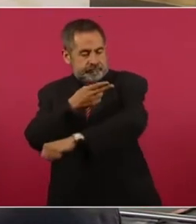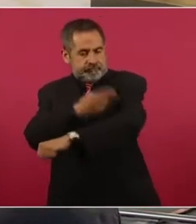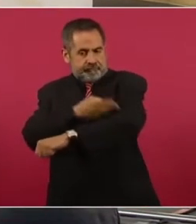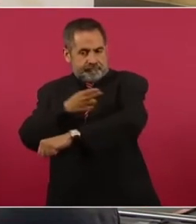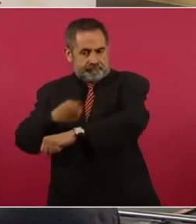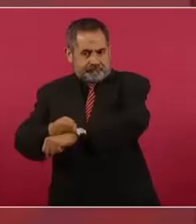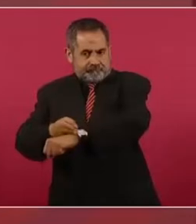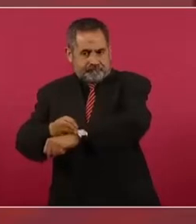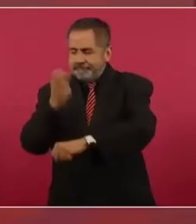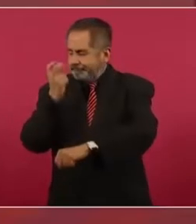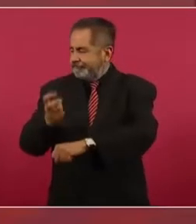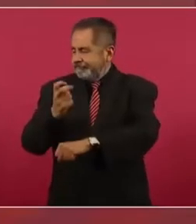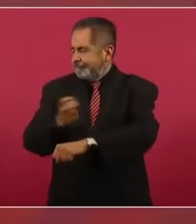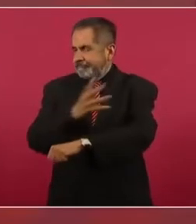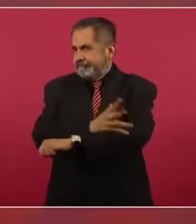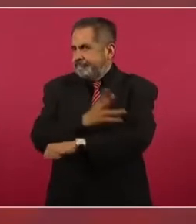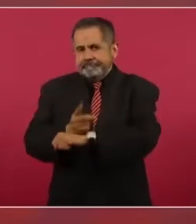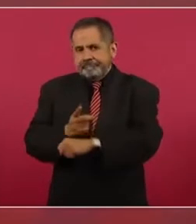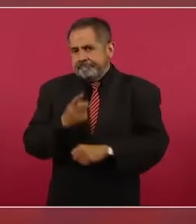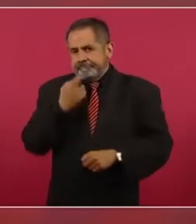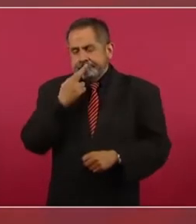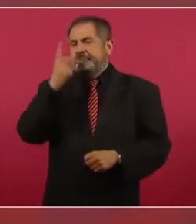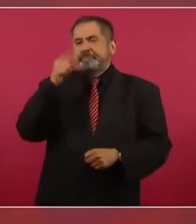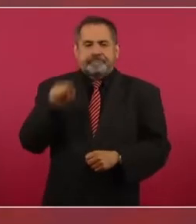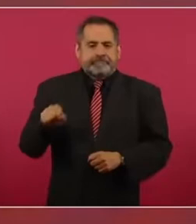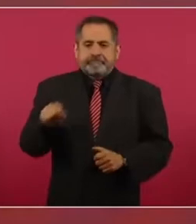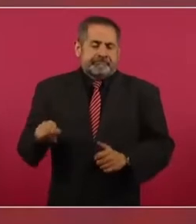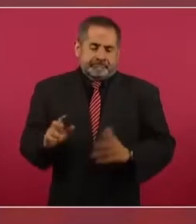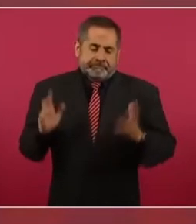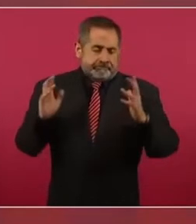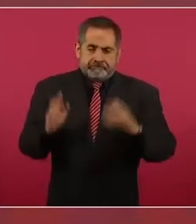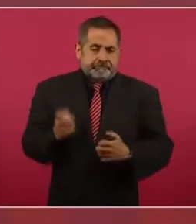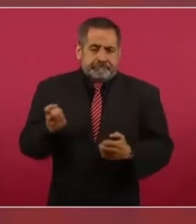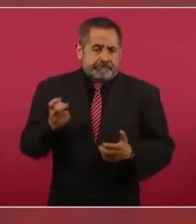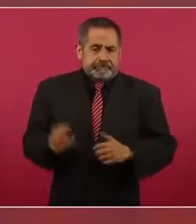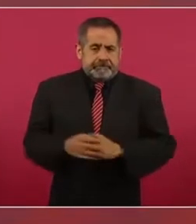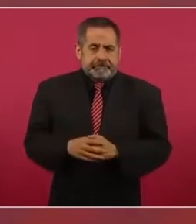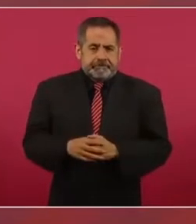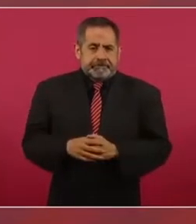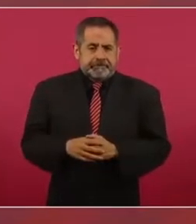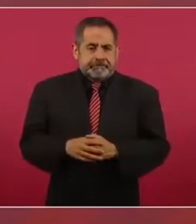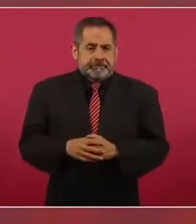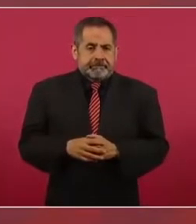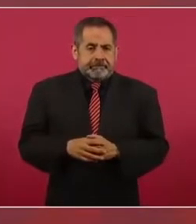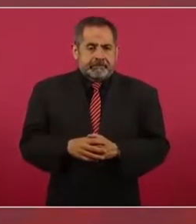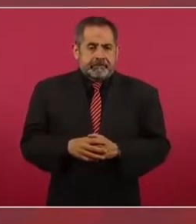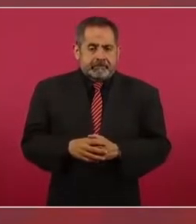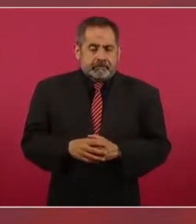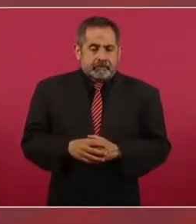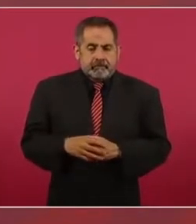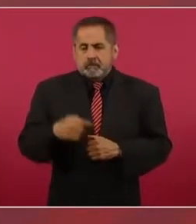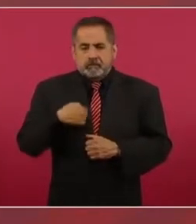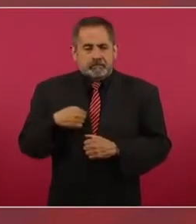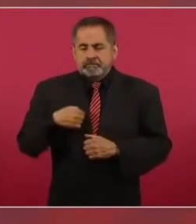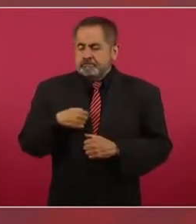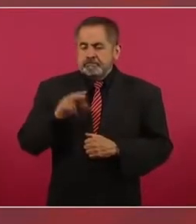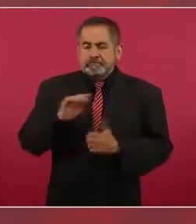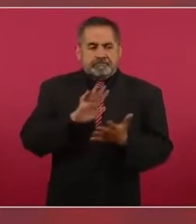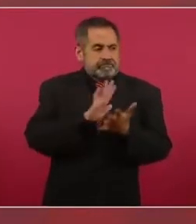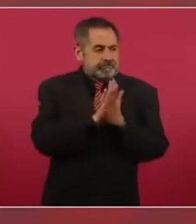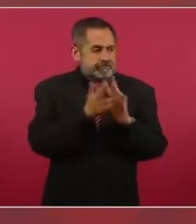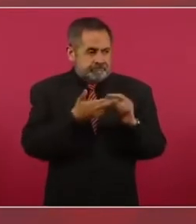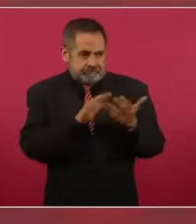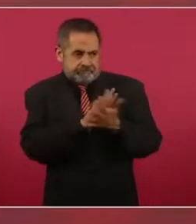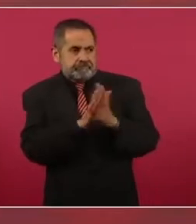y yo no establezco relaciones de